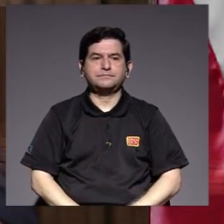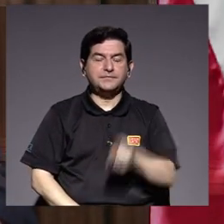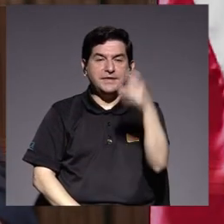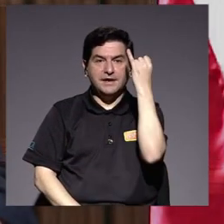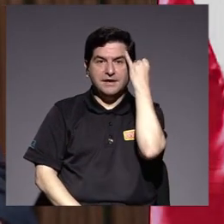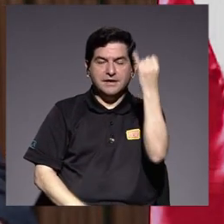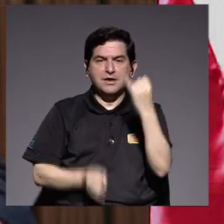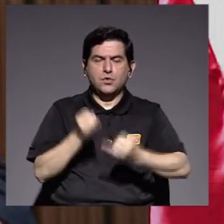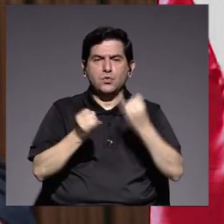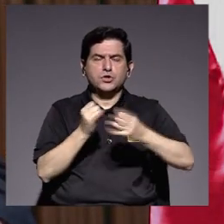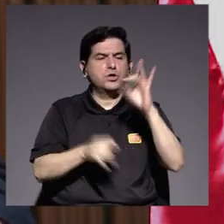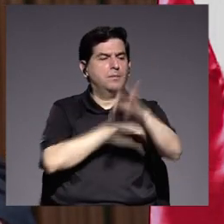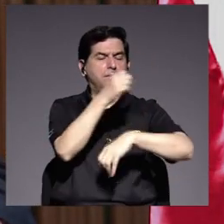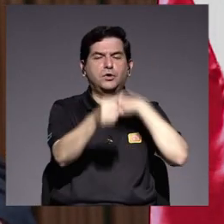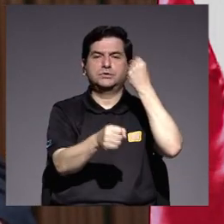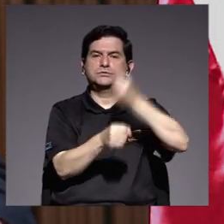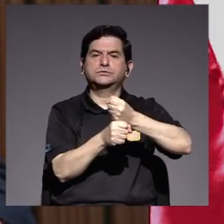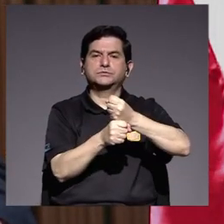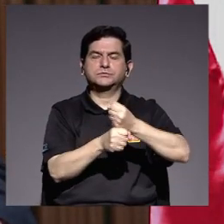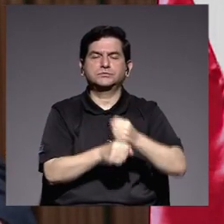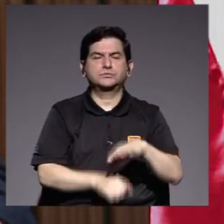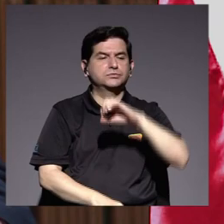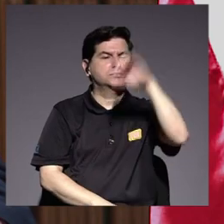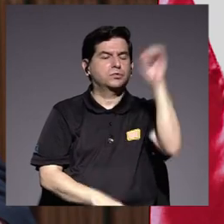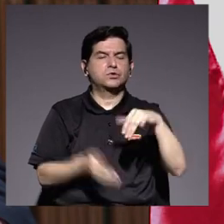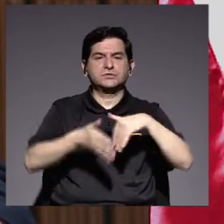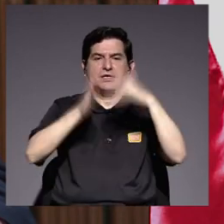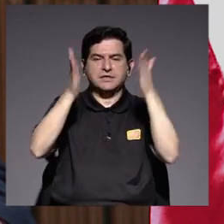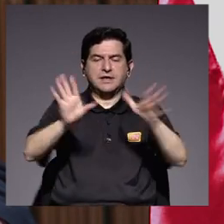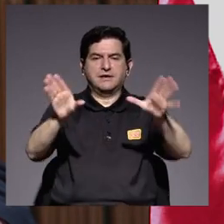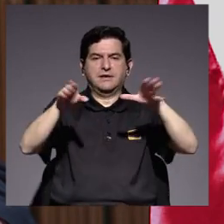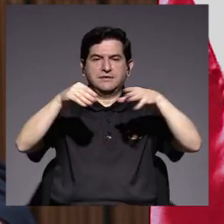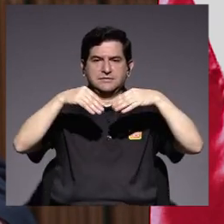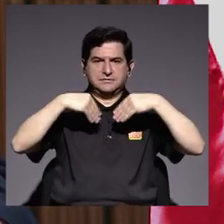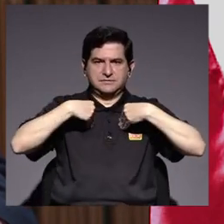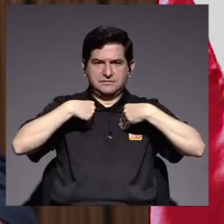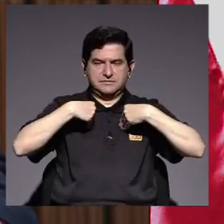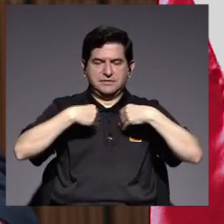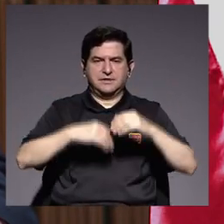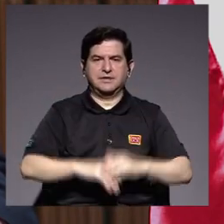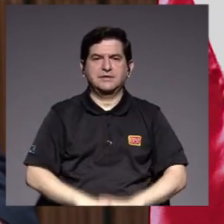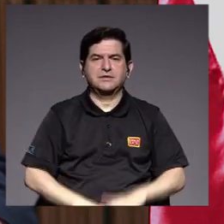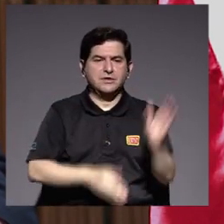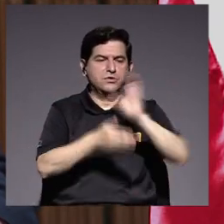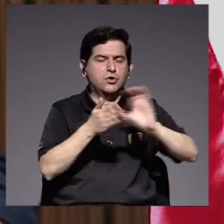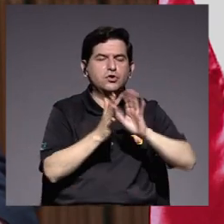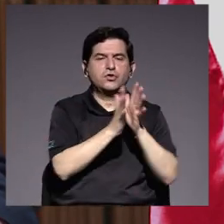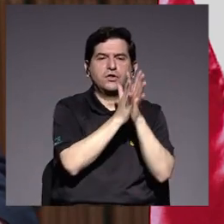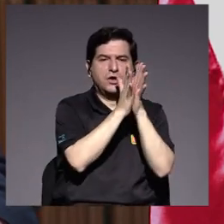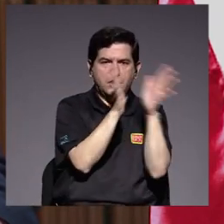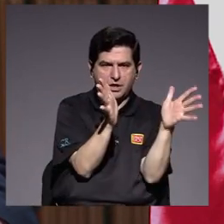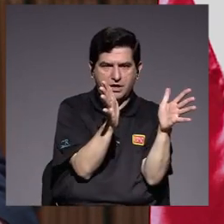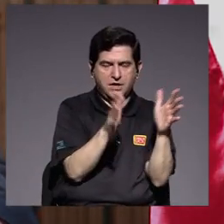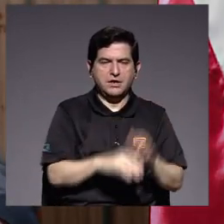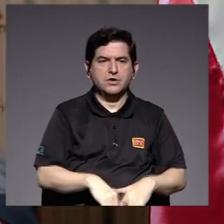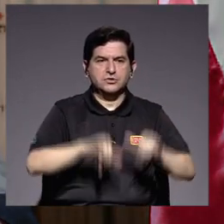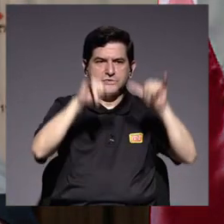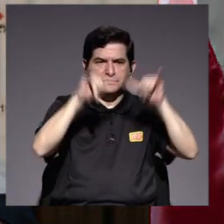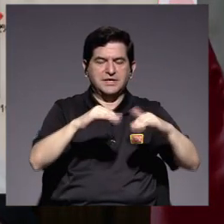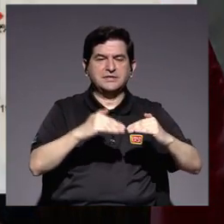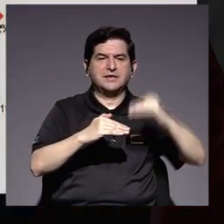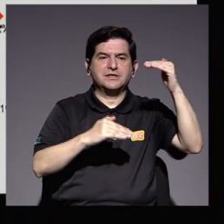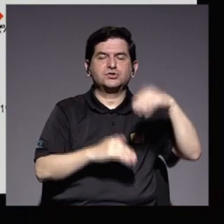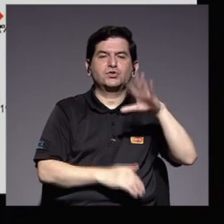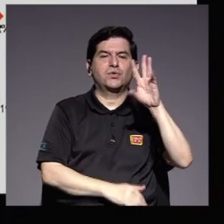línea durante los últimos ocho años el porcentaje de estudiantes admitidos de colegios públicos se ha mantenido por